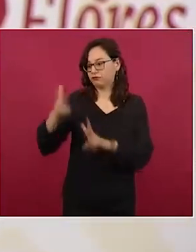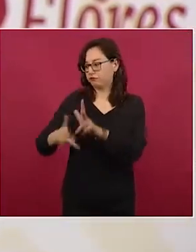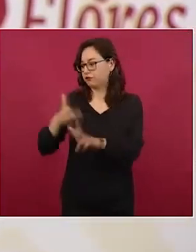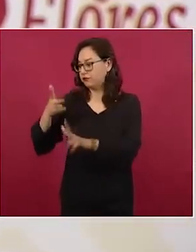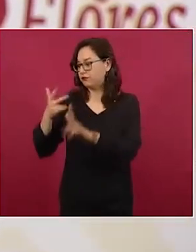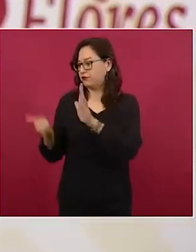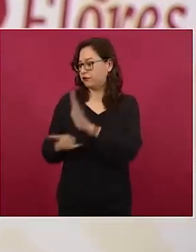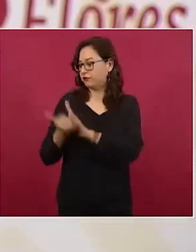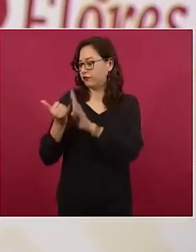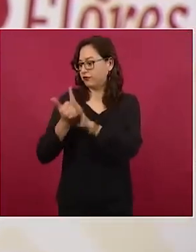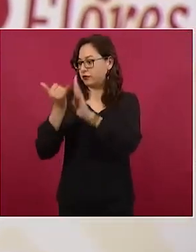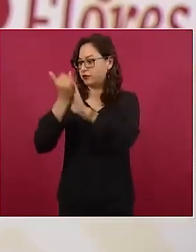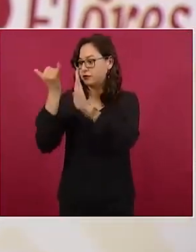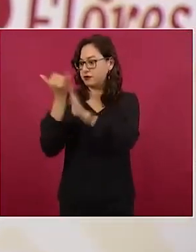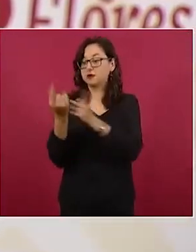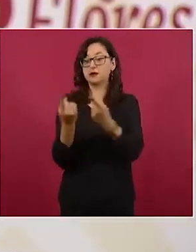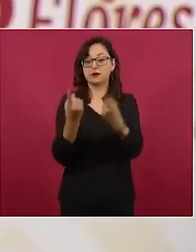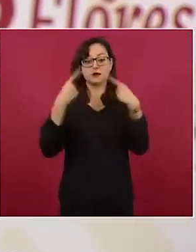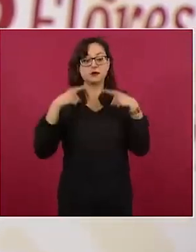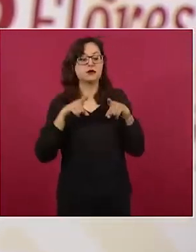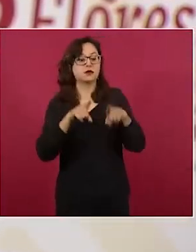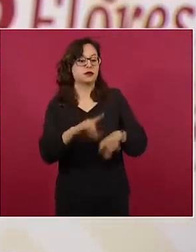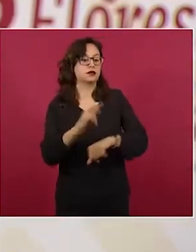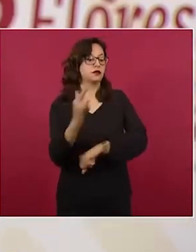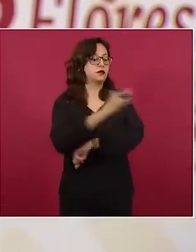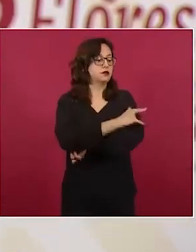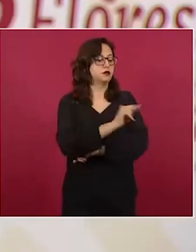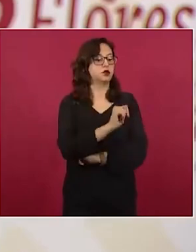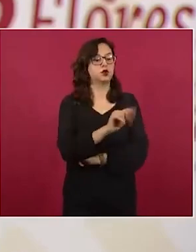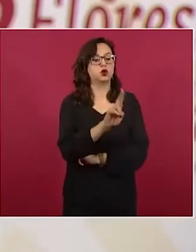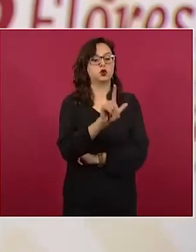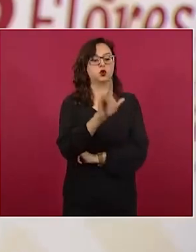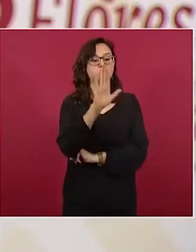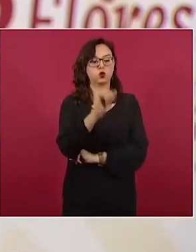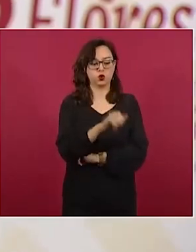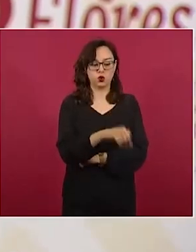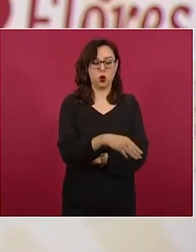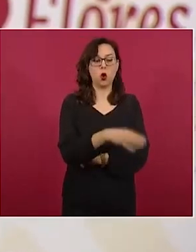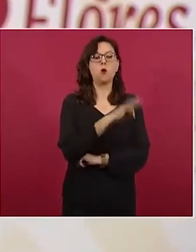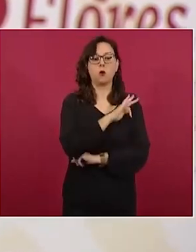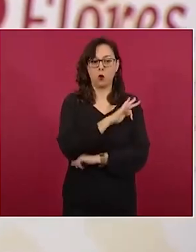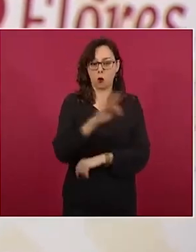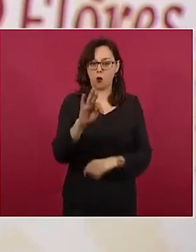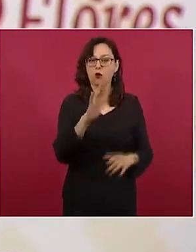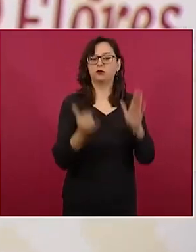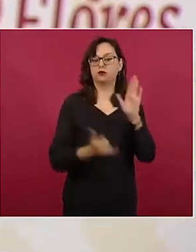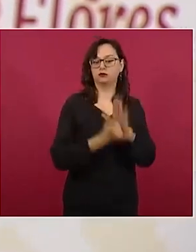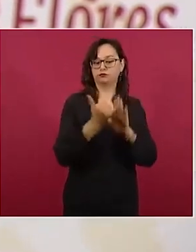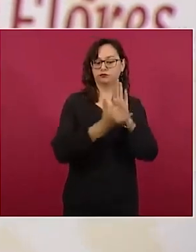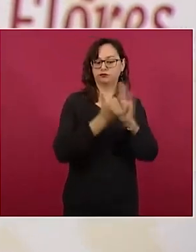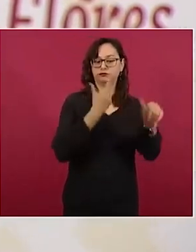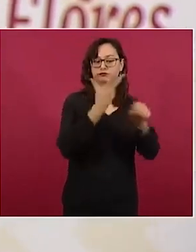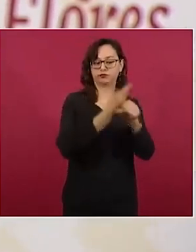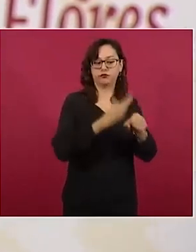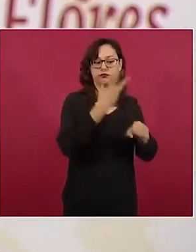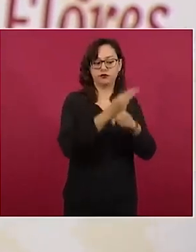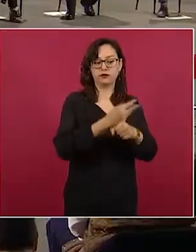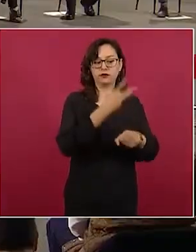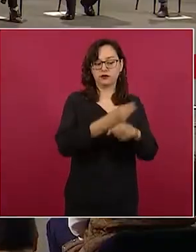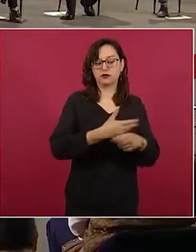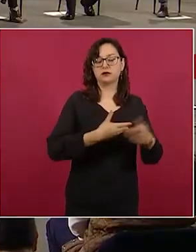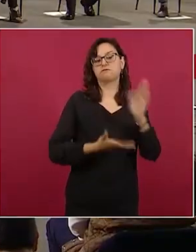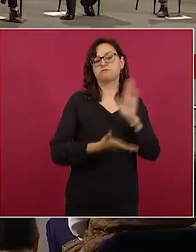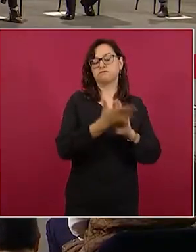capacidad, infraestructura, maquinaria y equipo para también participar en esta ampliación y remodelación de los aeropuertos